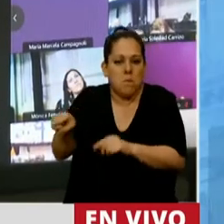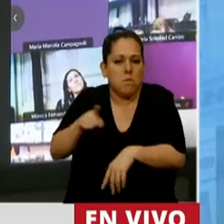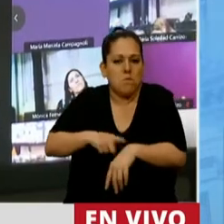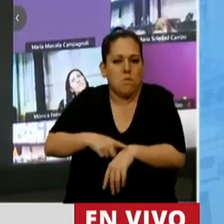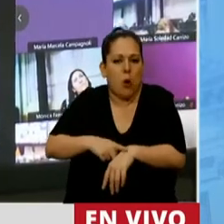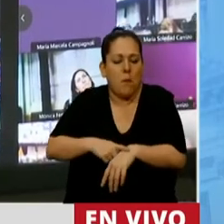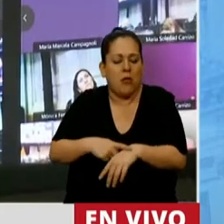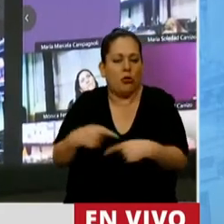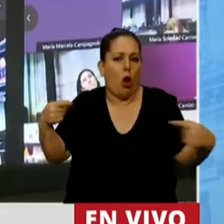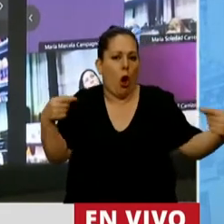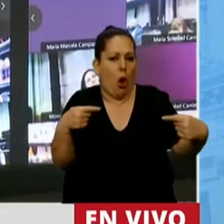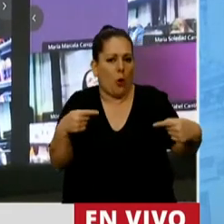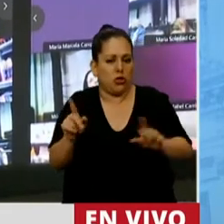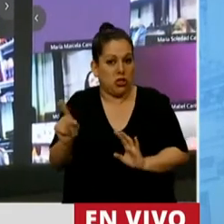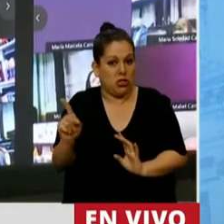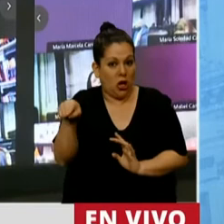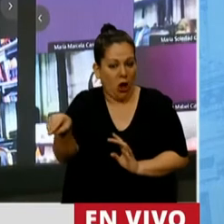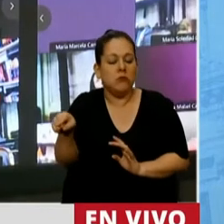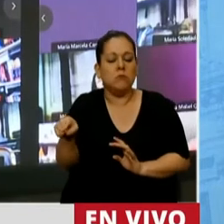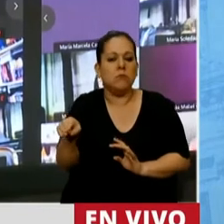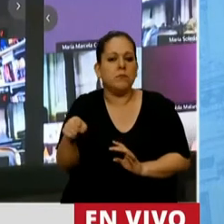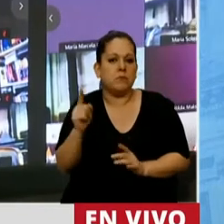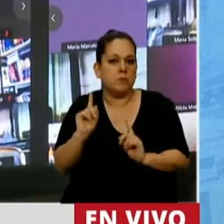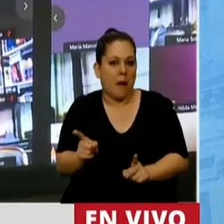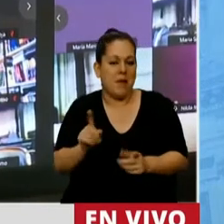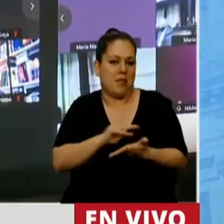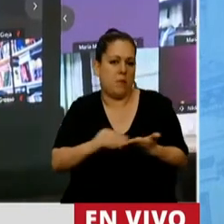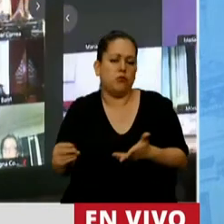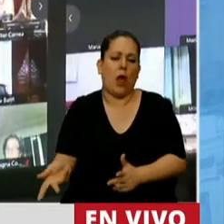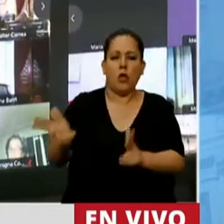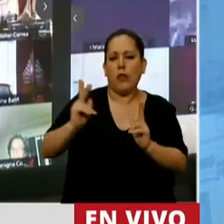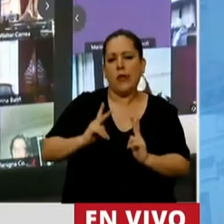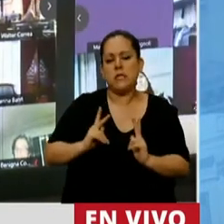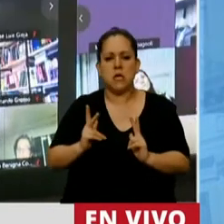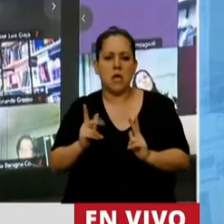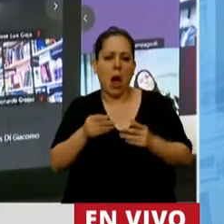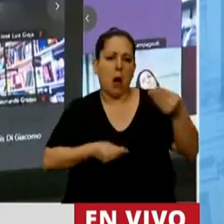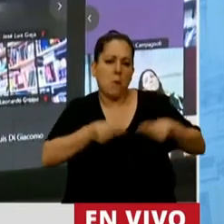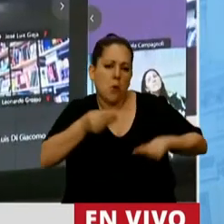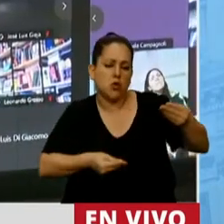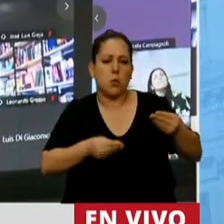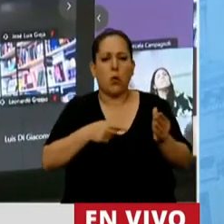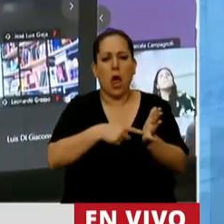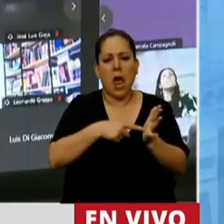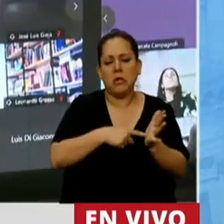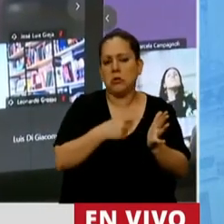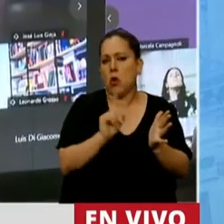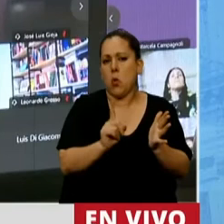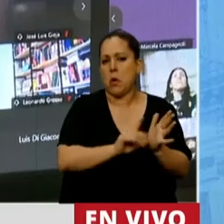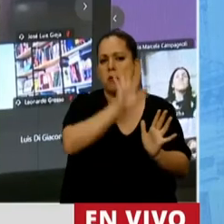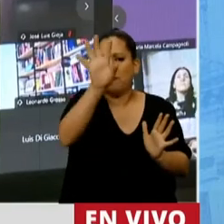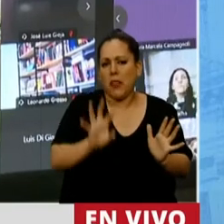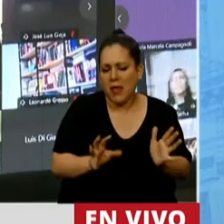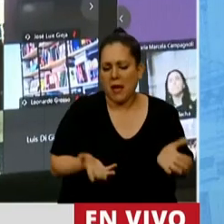estaban, incluyendo al diputado que decía que este proyecto no era federal.